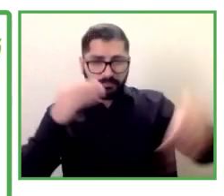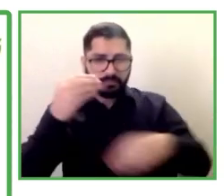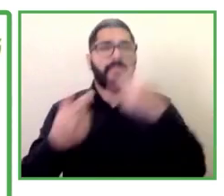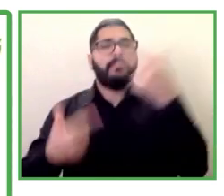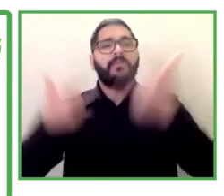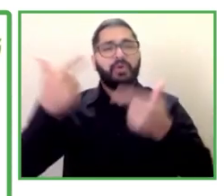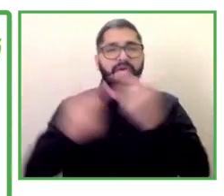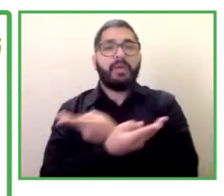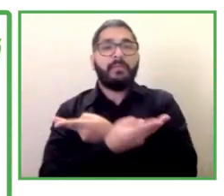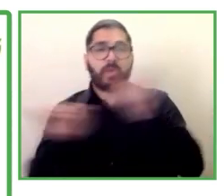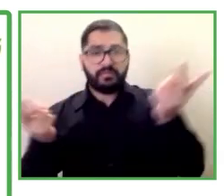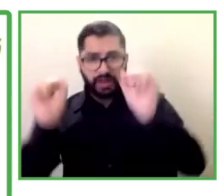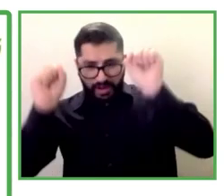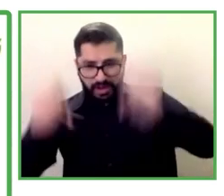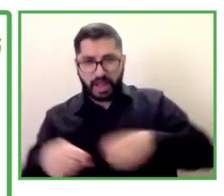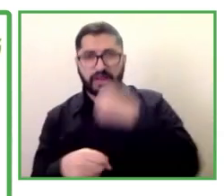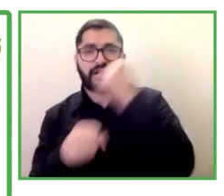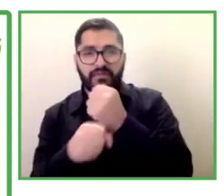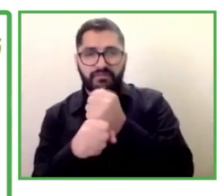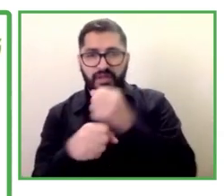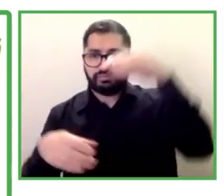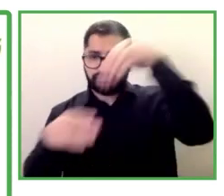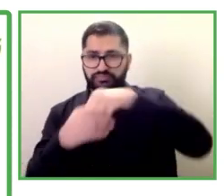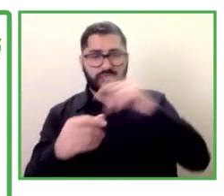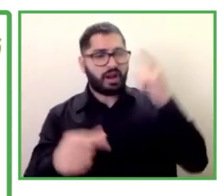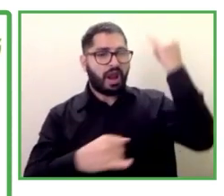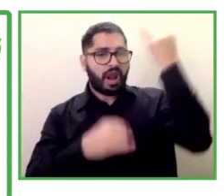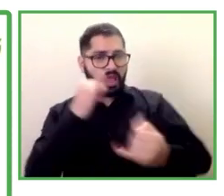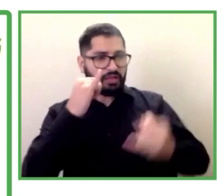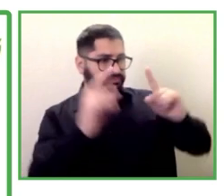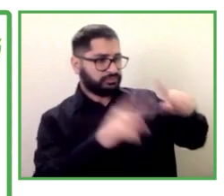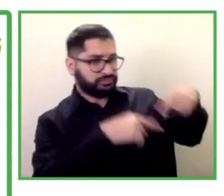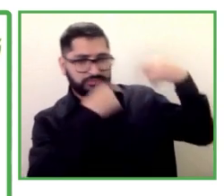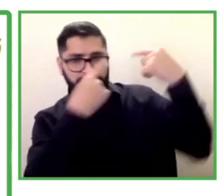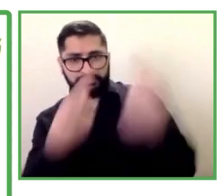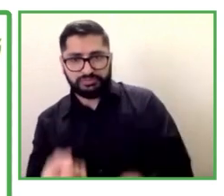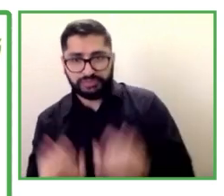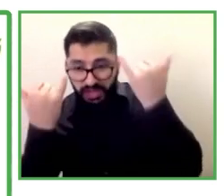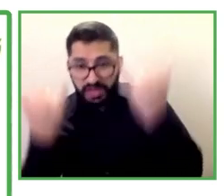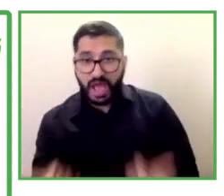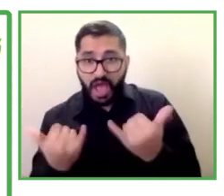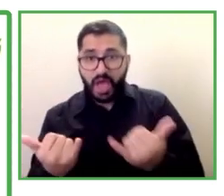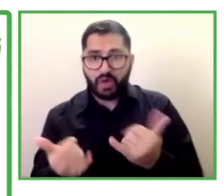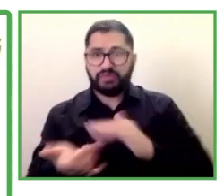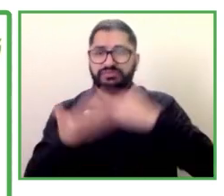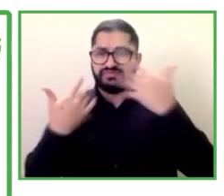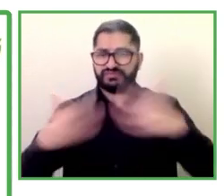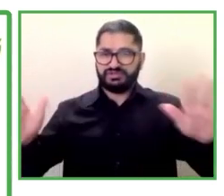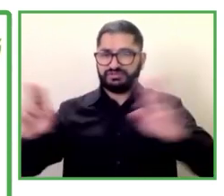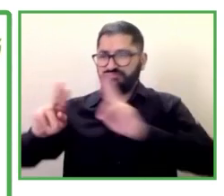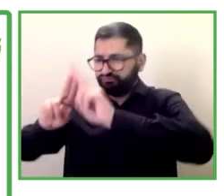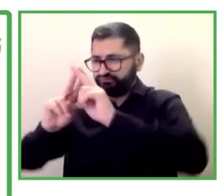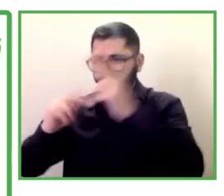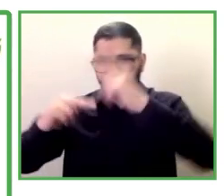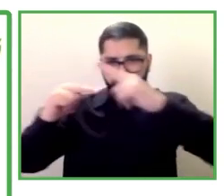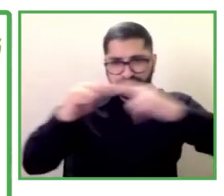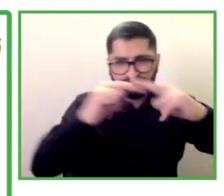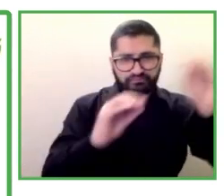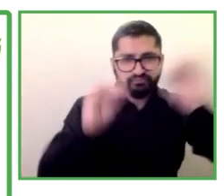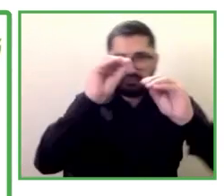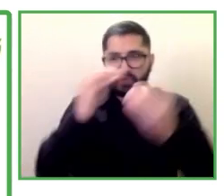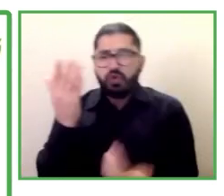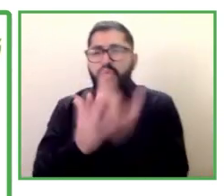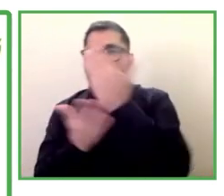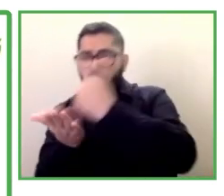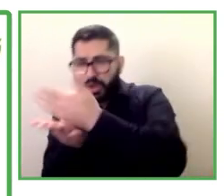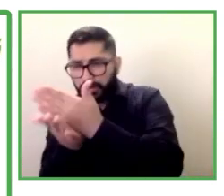de los últimos años actualmente estamos trabajando ya en la elaboración de la nueva Estrategia Española sobre Discapacidad